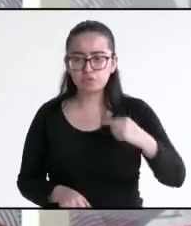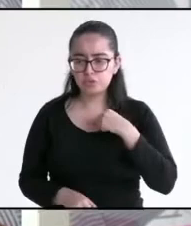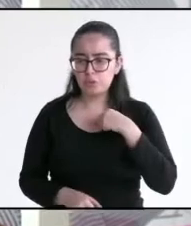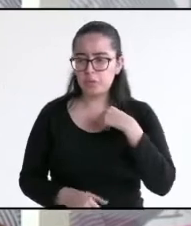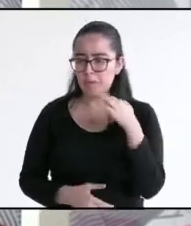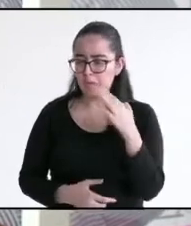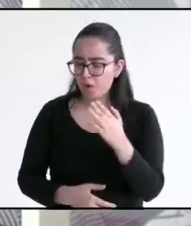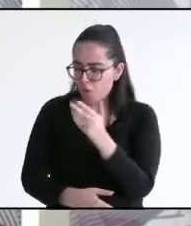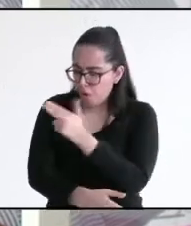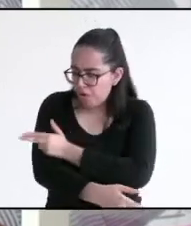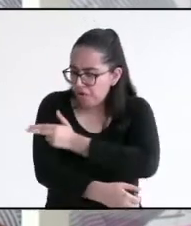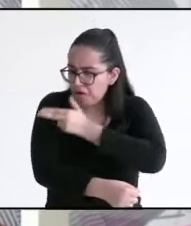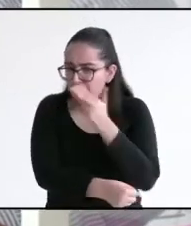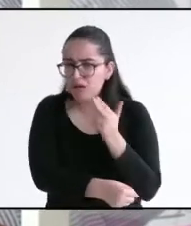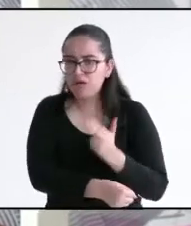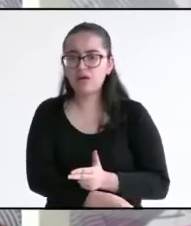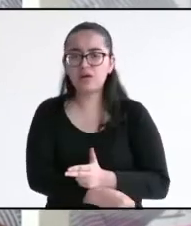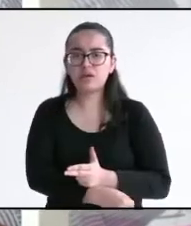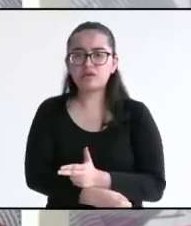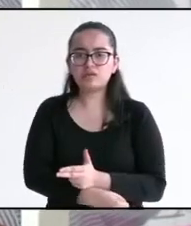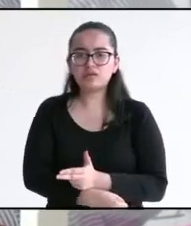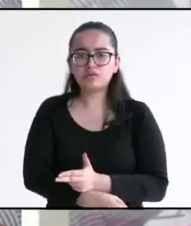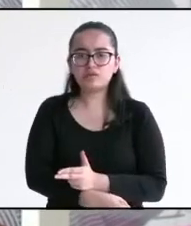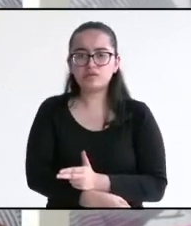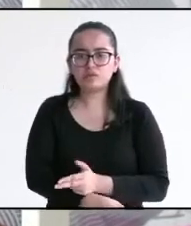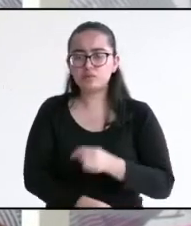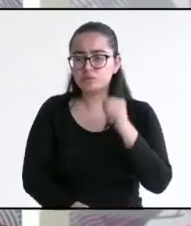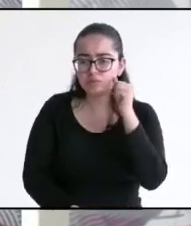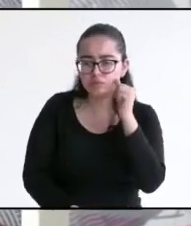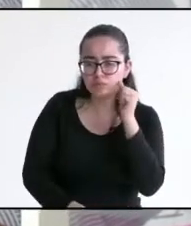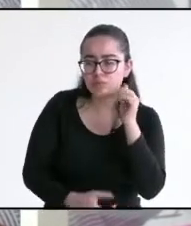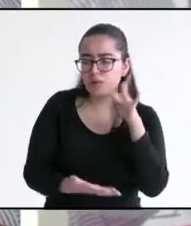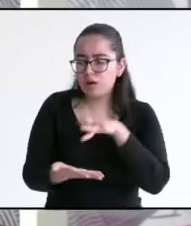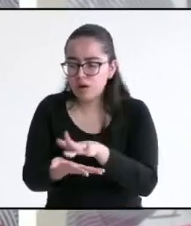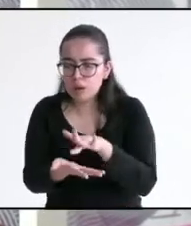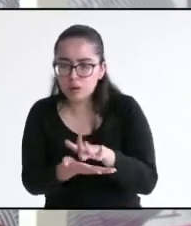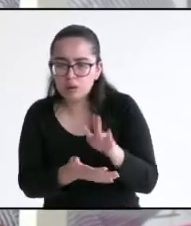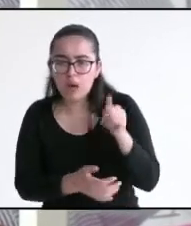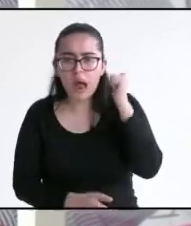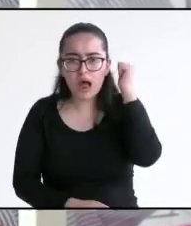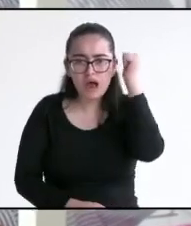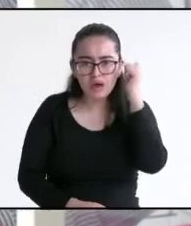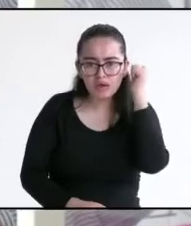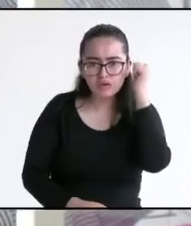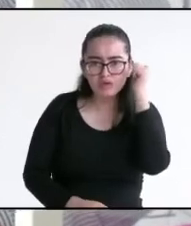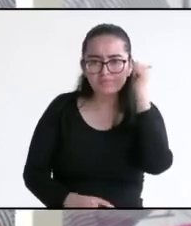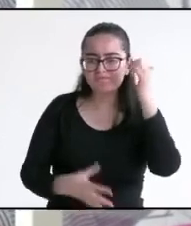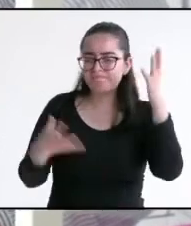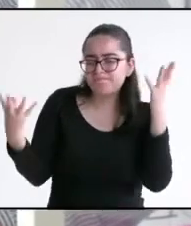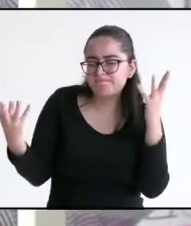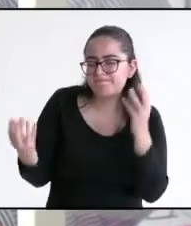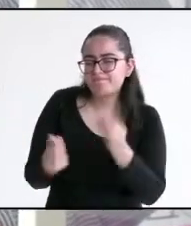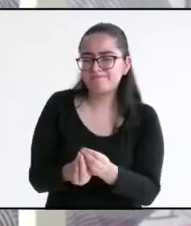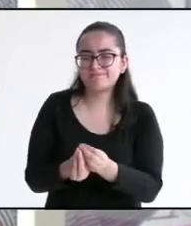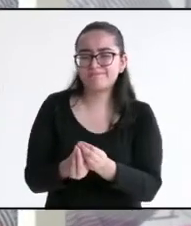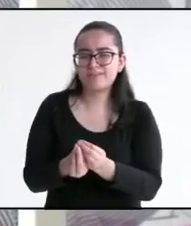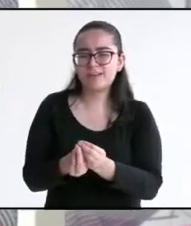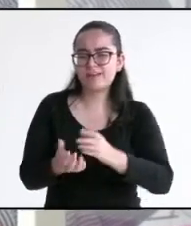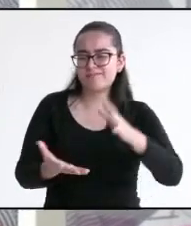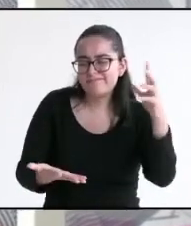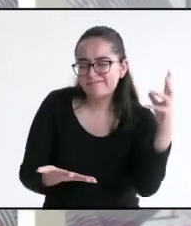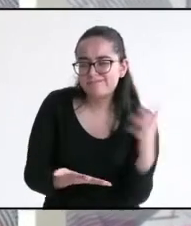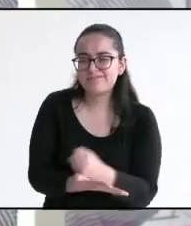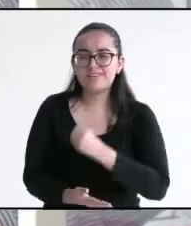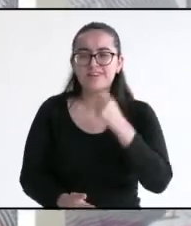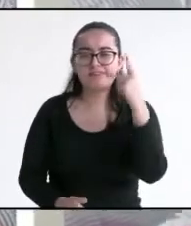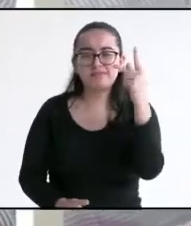experiencia, vamos a salir adelante por el municipio de Actopan. Por eso, vamos con todo y vamos a ganar por el